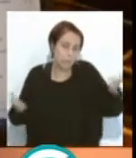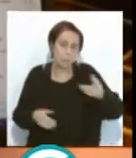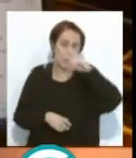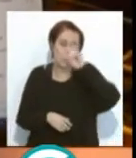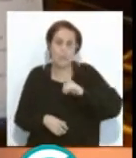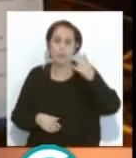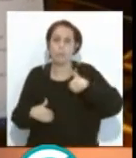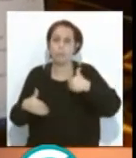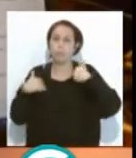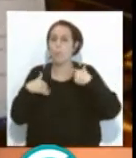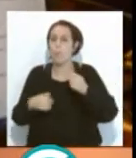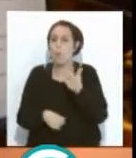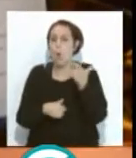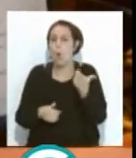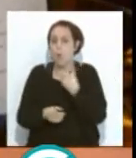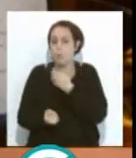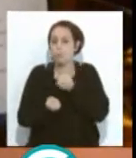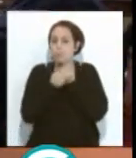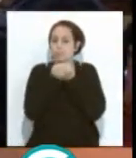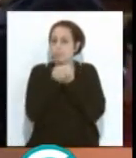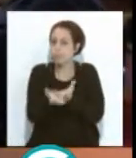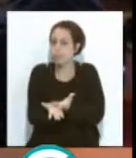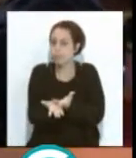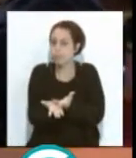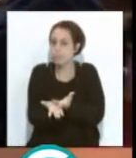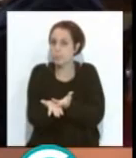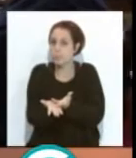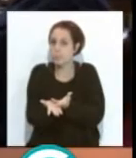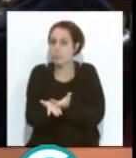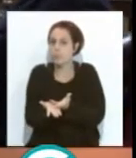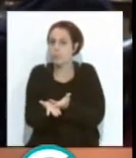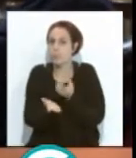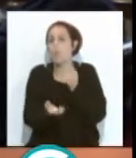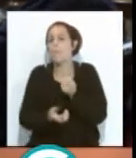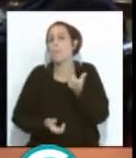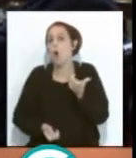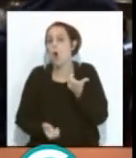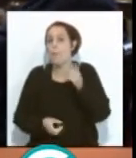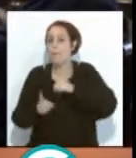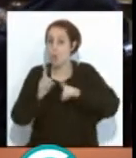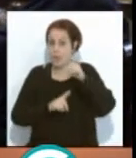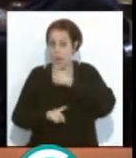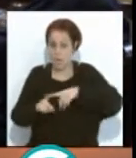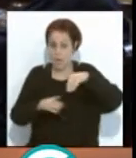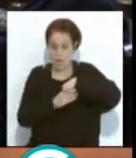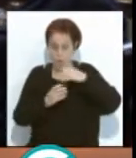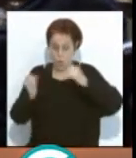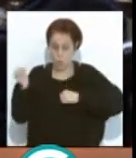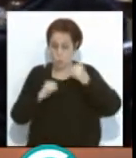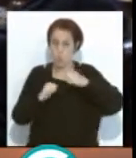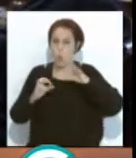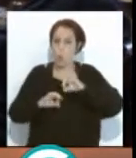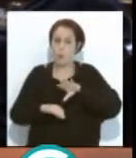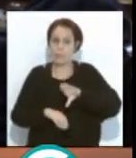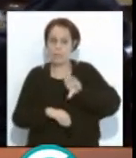se encargue un poco también de trasladar los problemas que hay en el concurso o que se